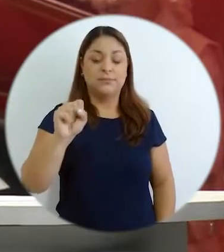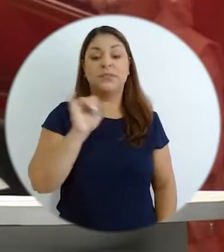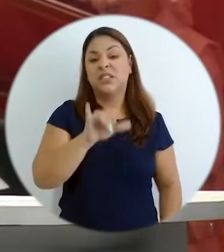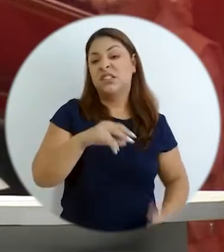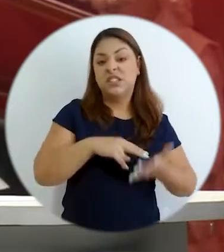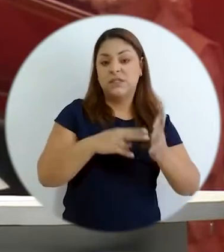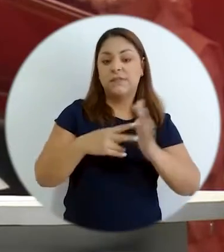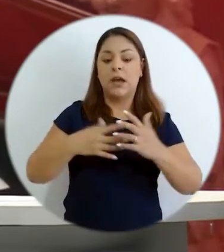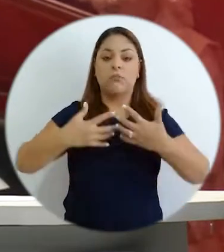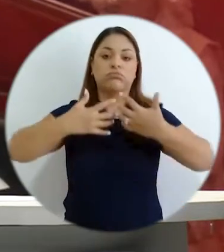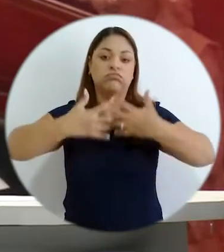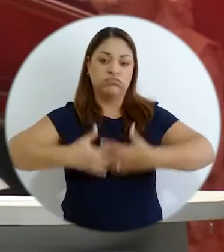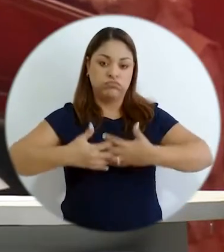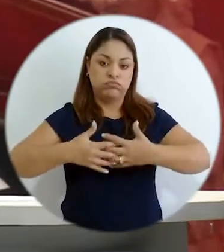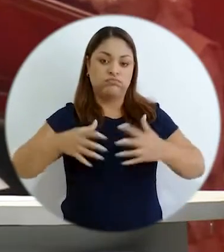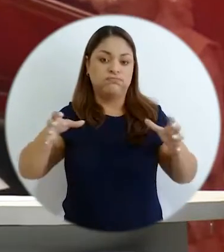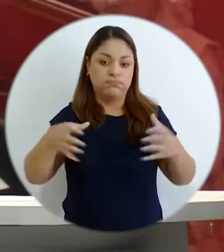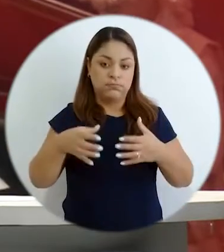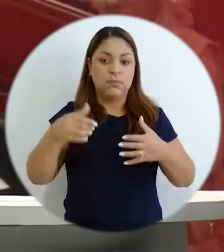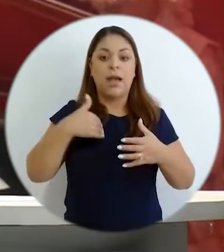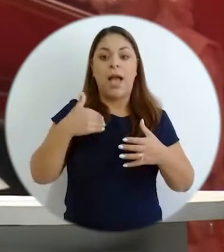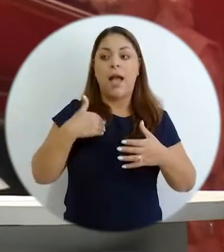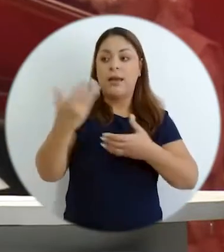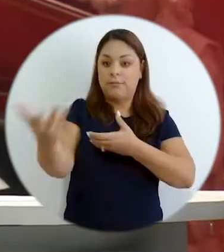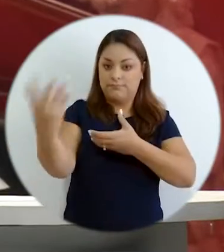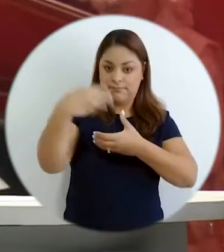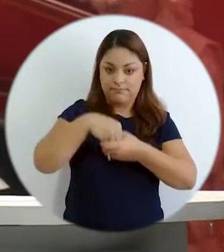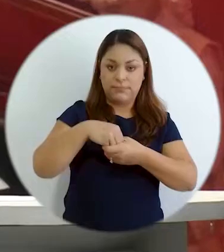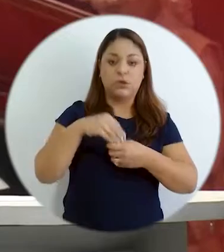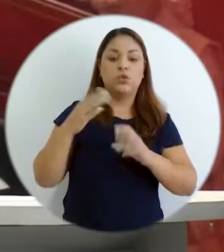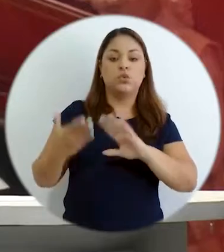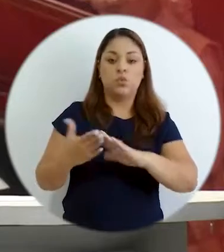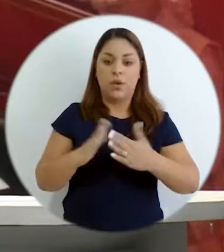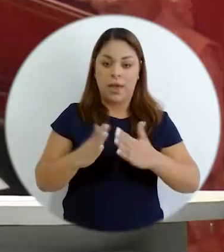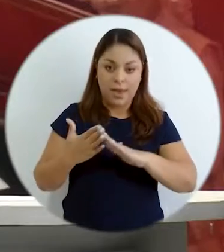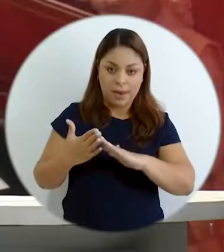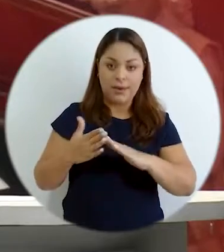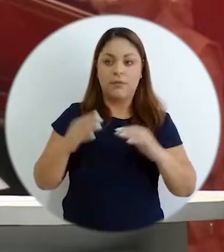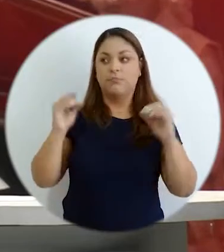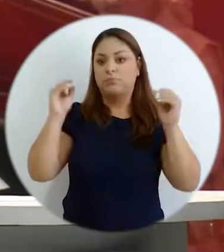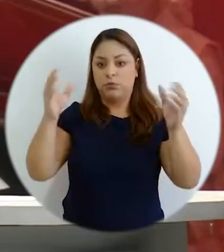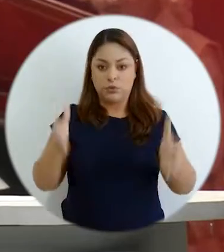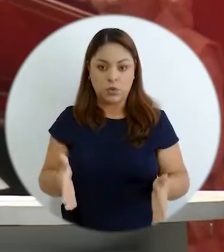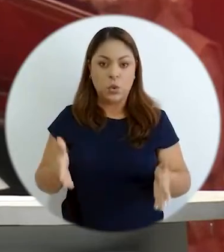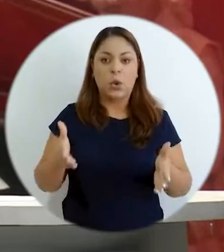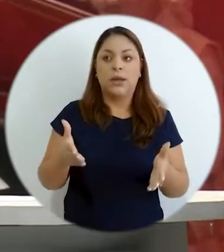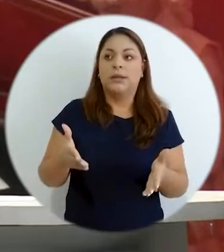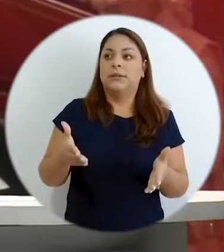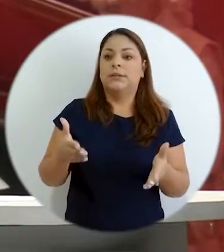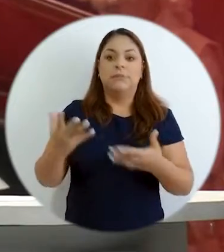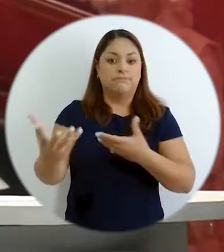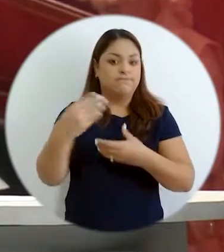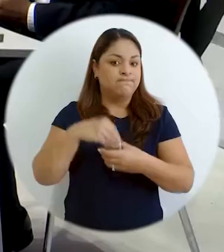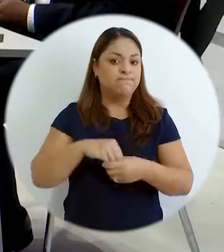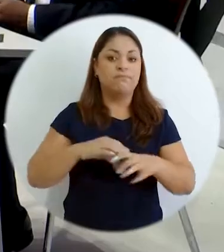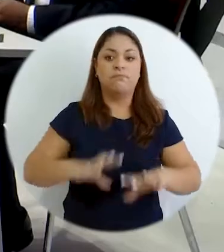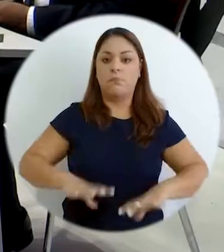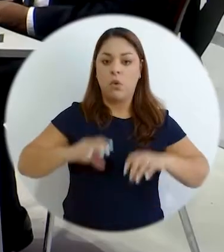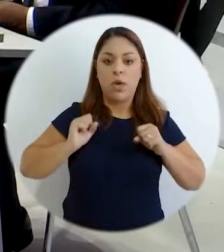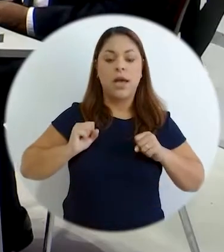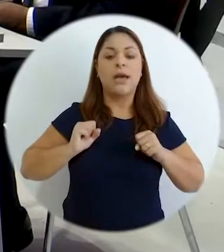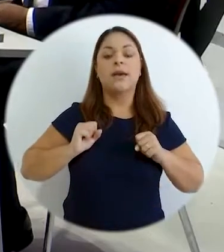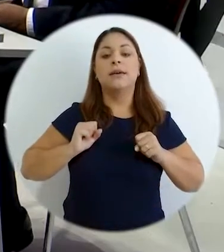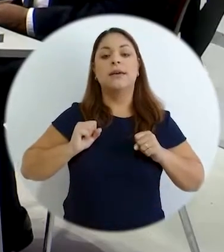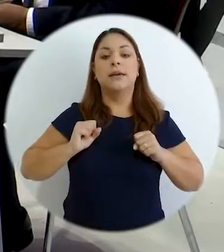que básicamente es un órgano donde hay una participación ciudadana, una participación académica, una